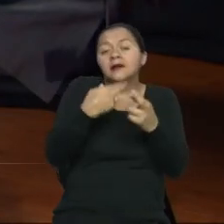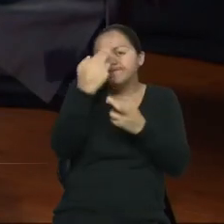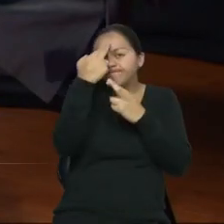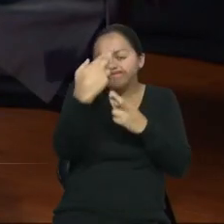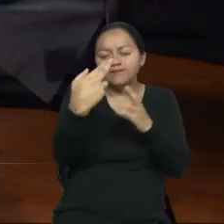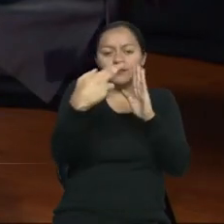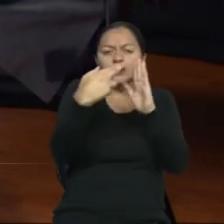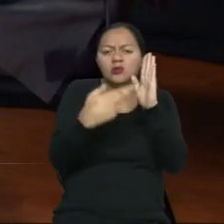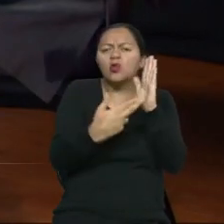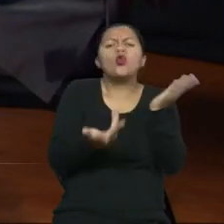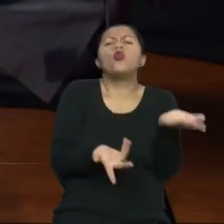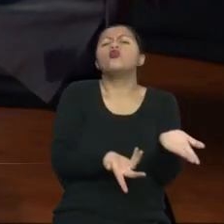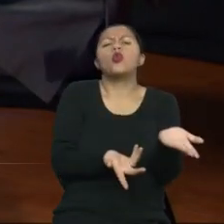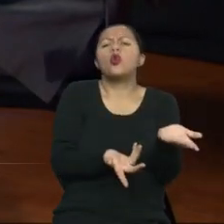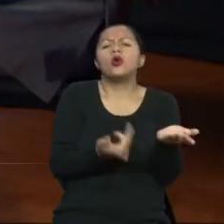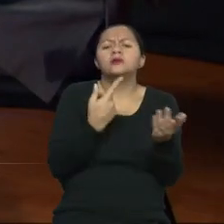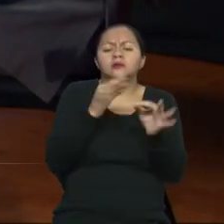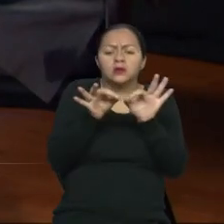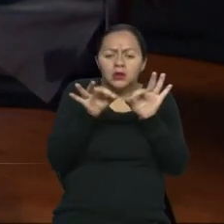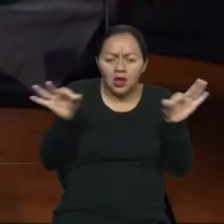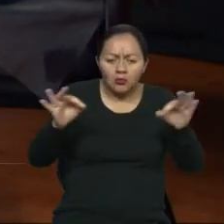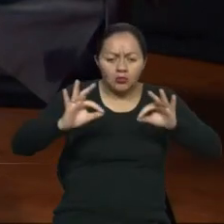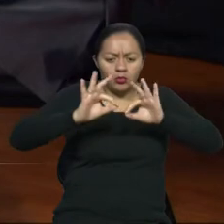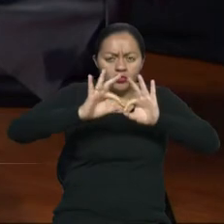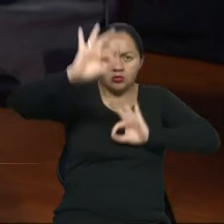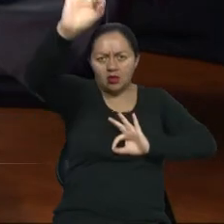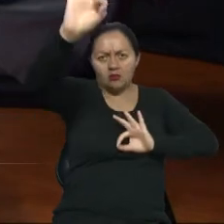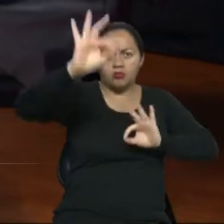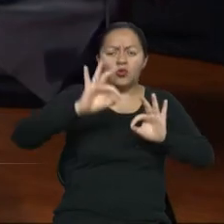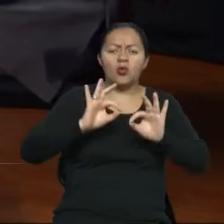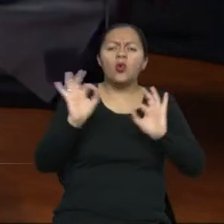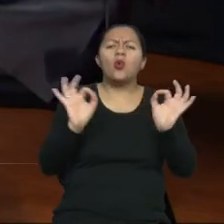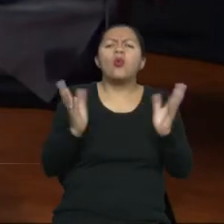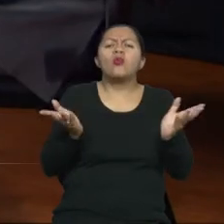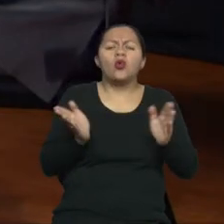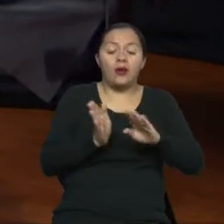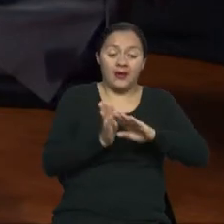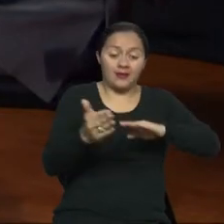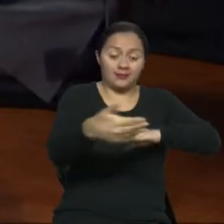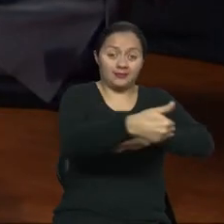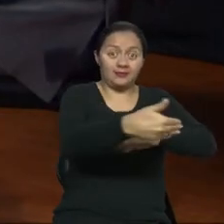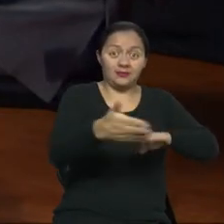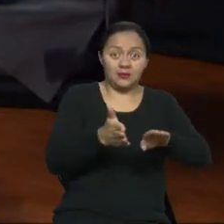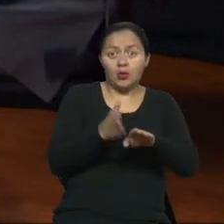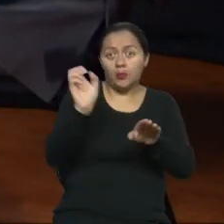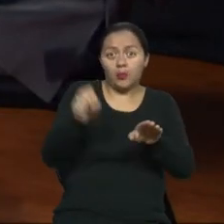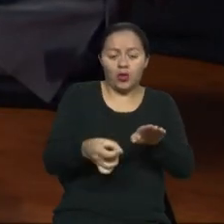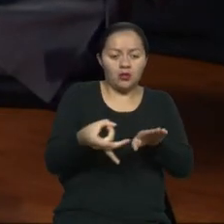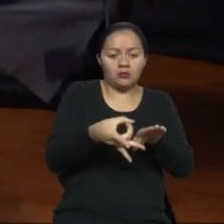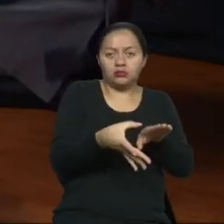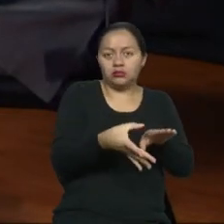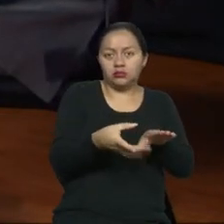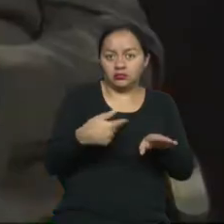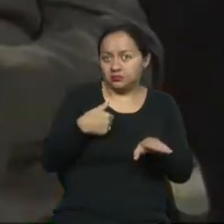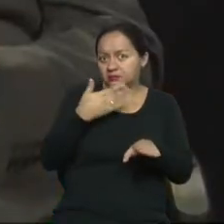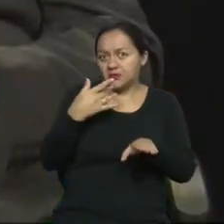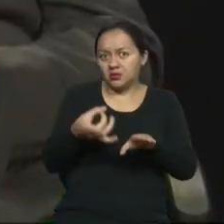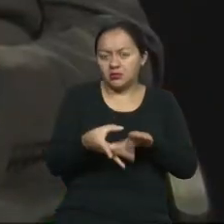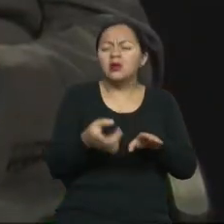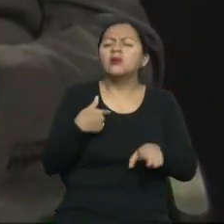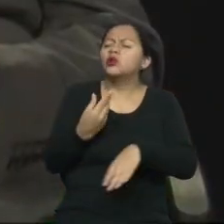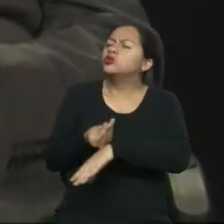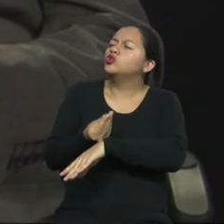inclinación, el largo que debe tener? O eliminamos de esquinas también. También. O acabemos de eliminar de esquinas. ¿Qué es lo más recomendable? Porque